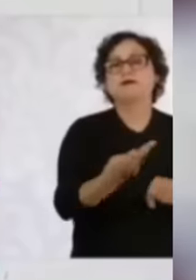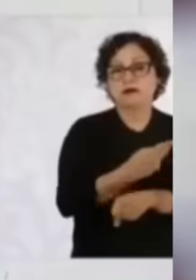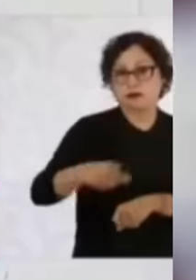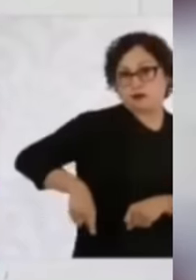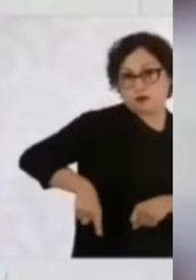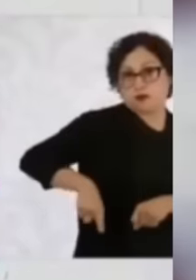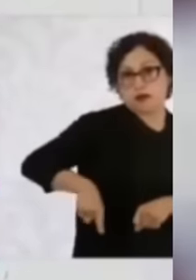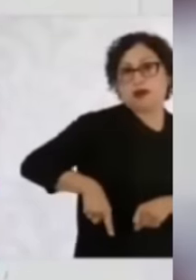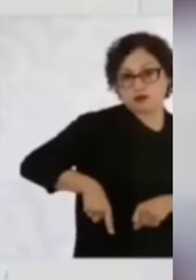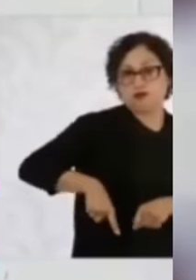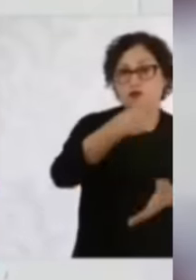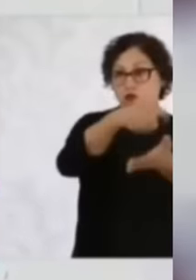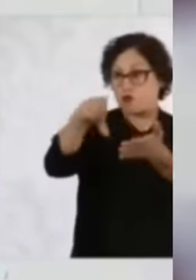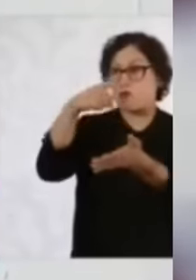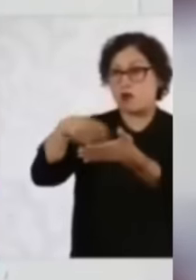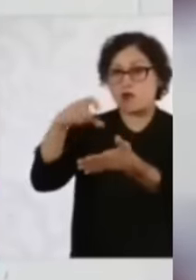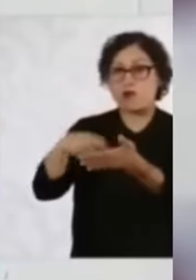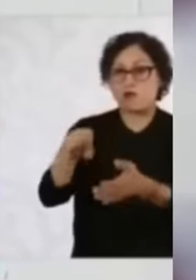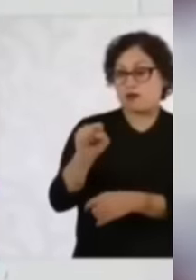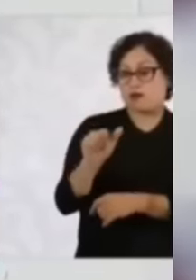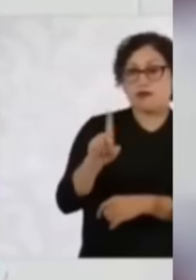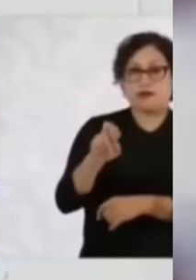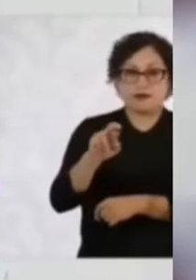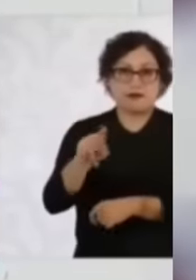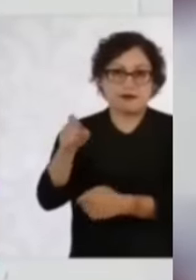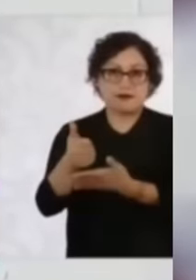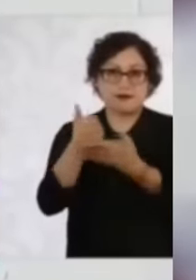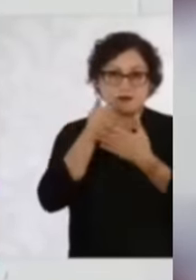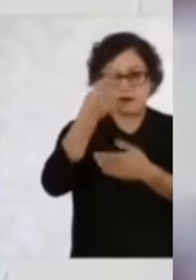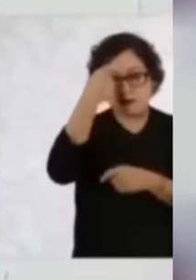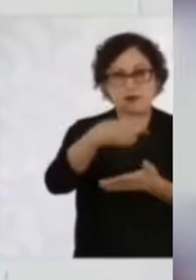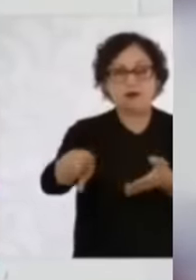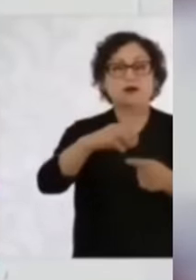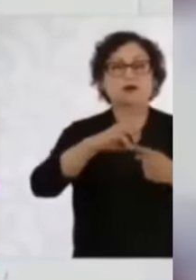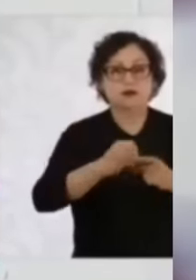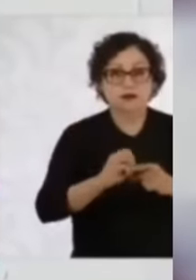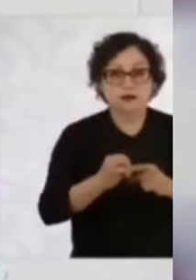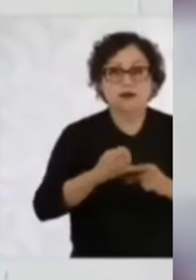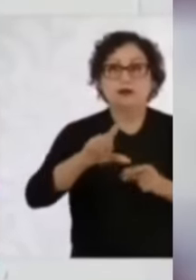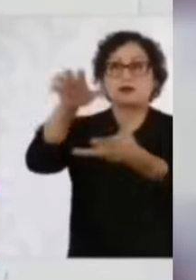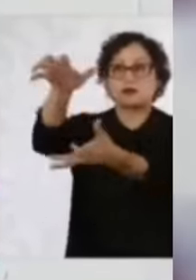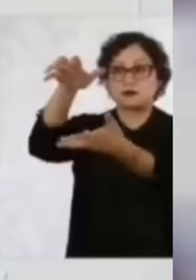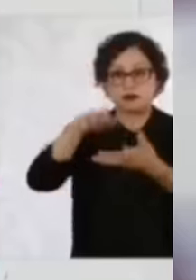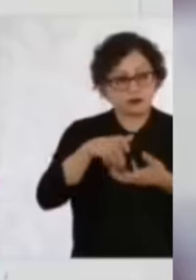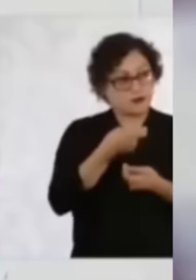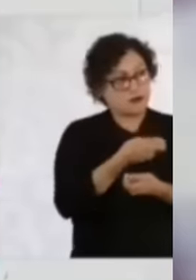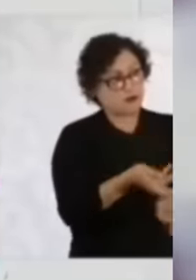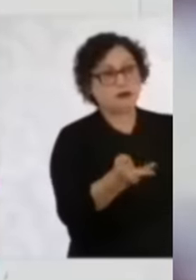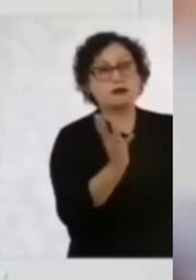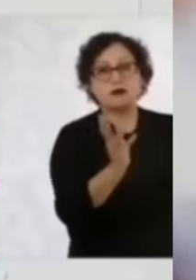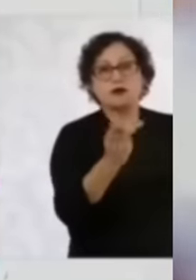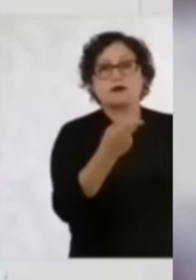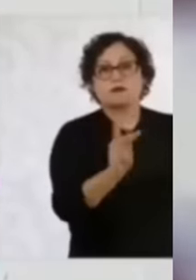gobierno a través de saber de frijol y después su distribución, sino que el